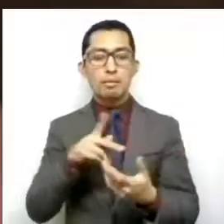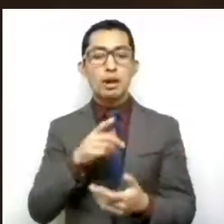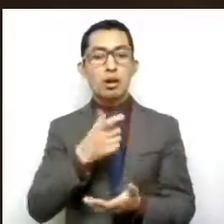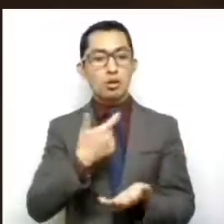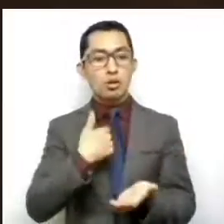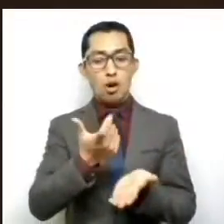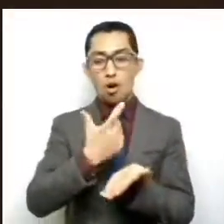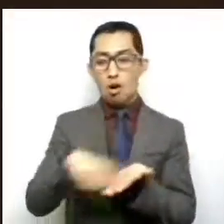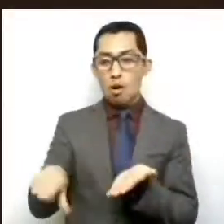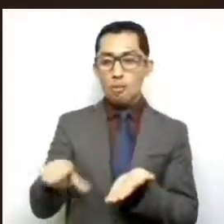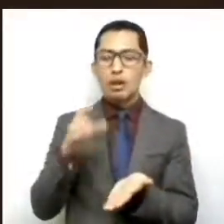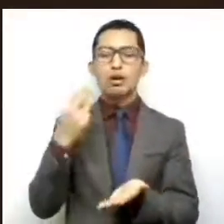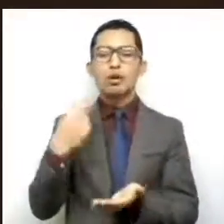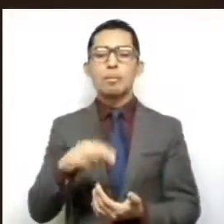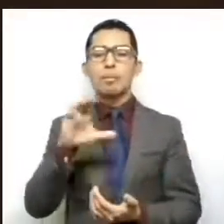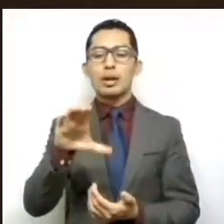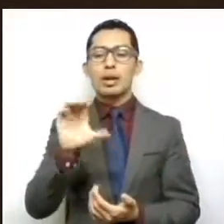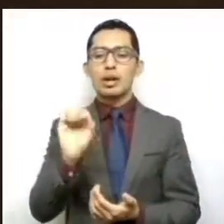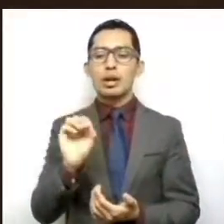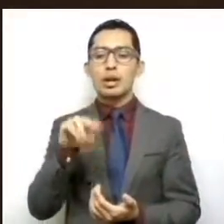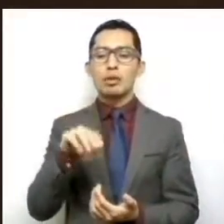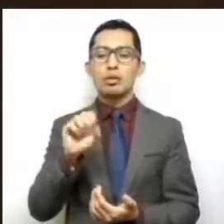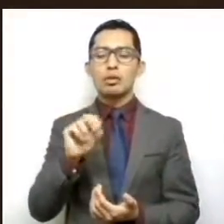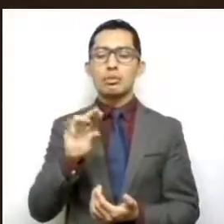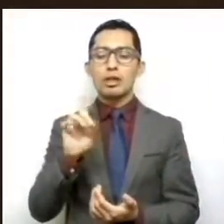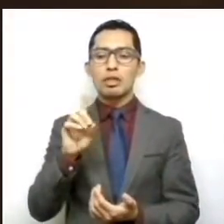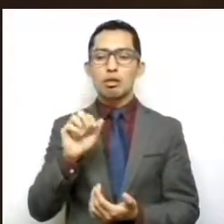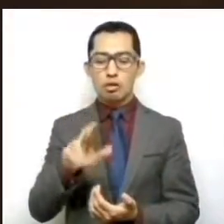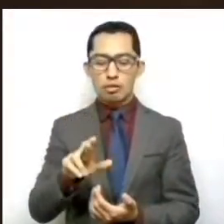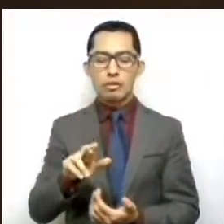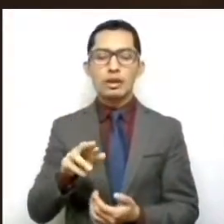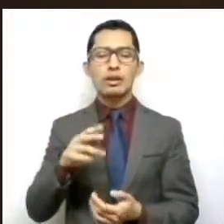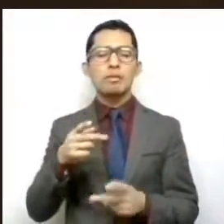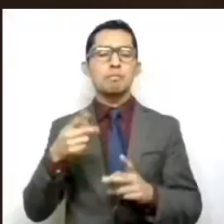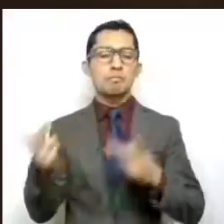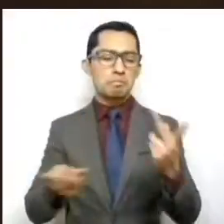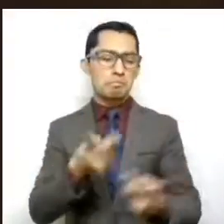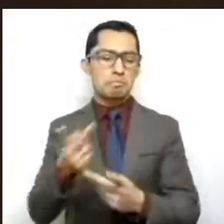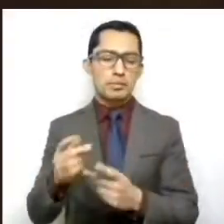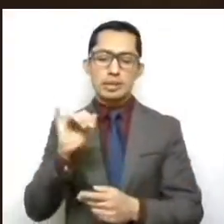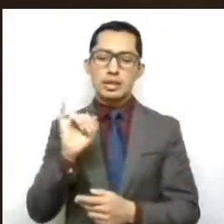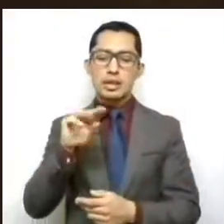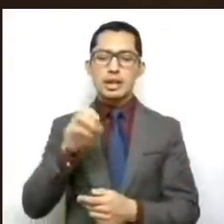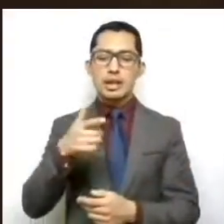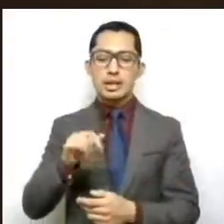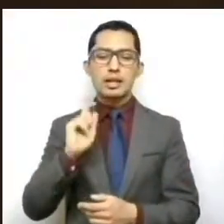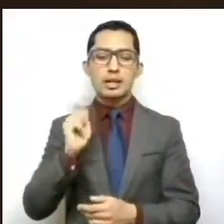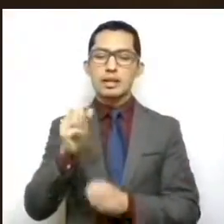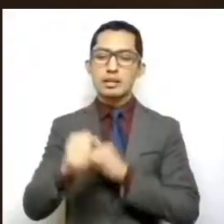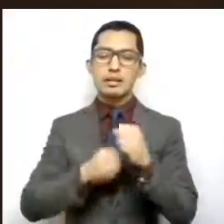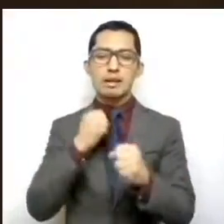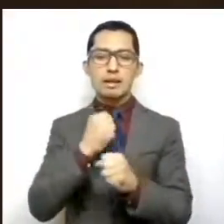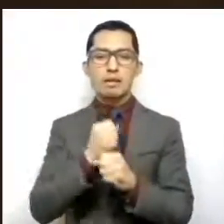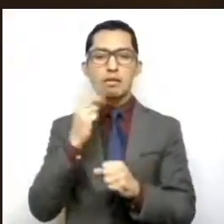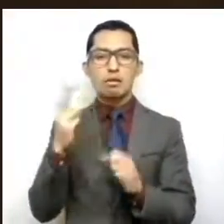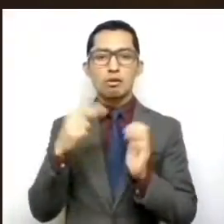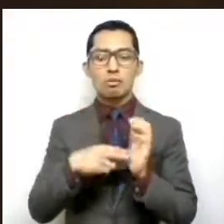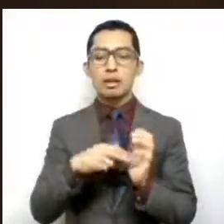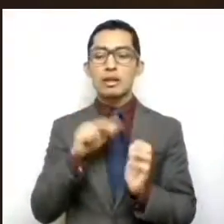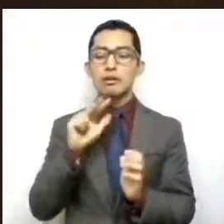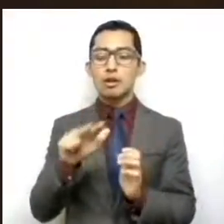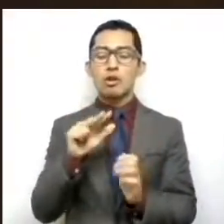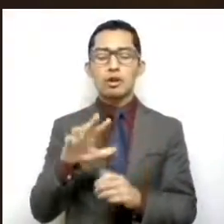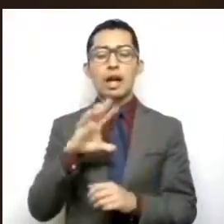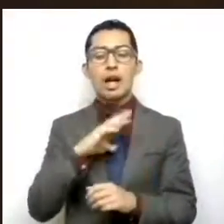consumidor. Datos del Censo Económico del INEGI revelan que en 2018 hasta había dos